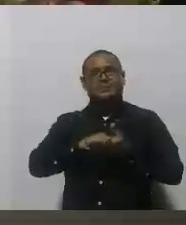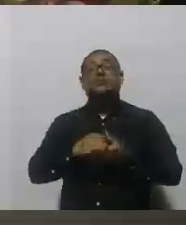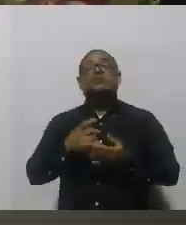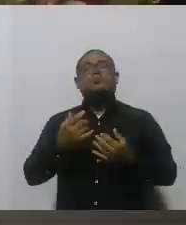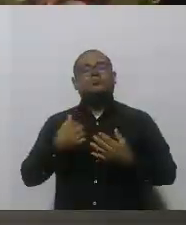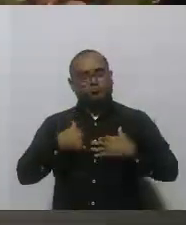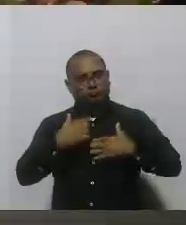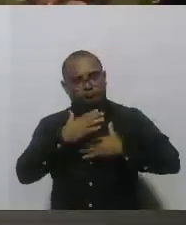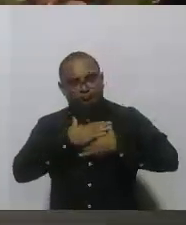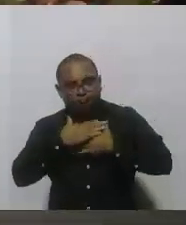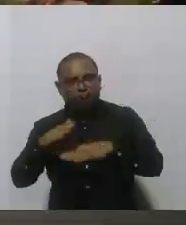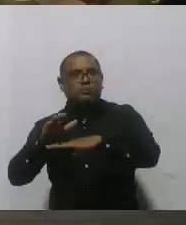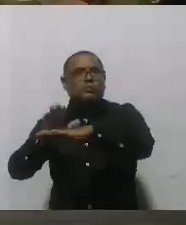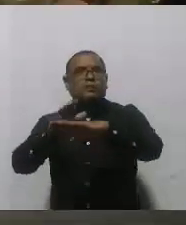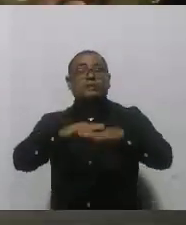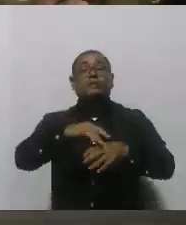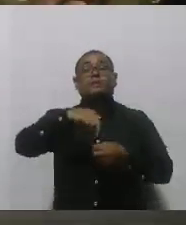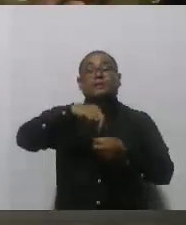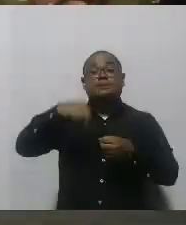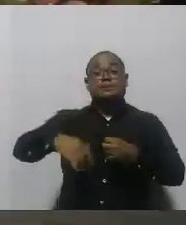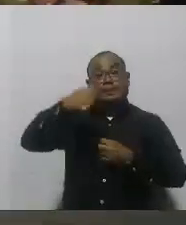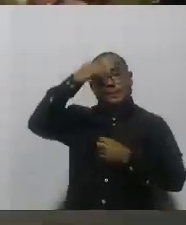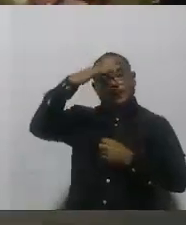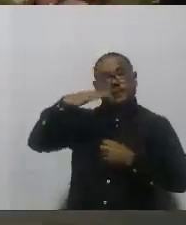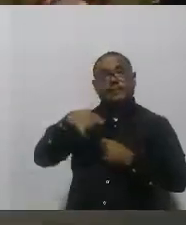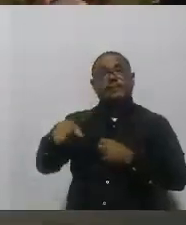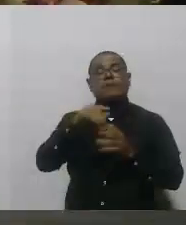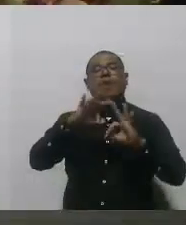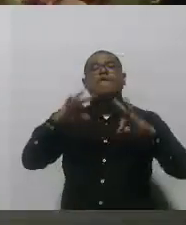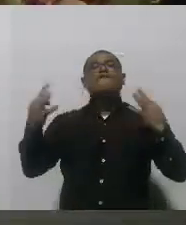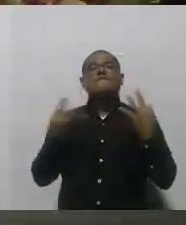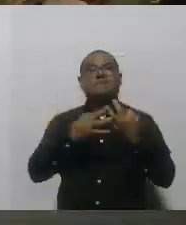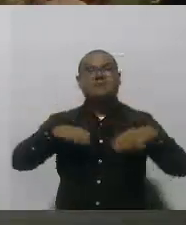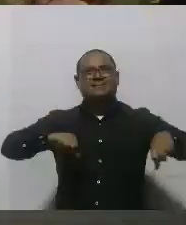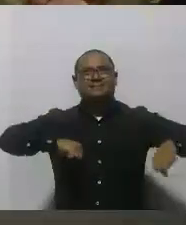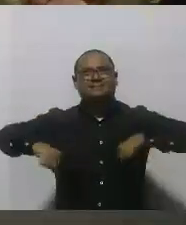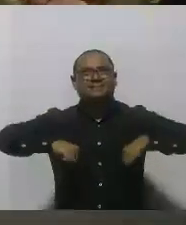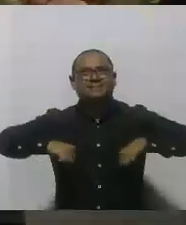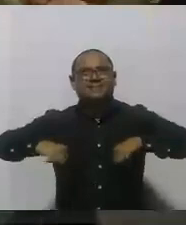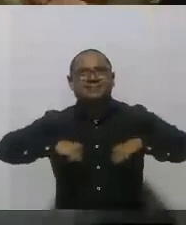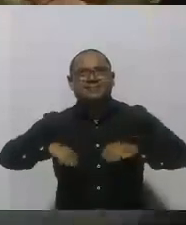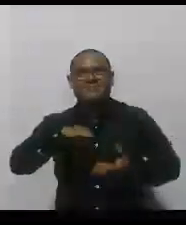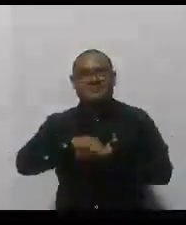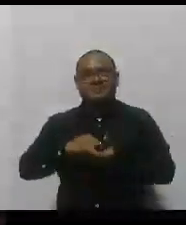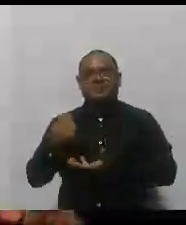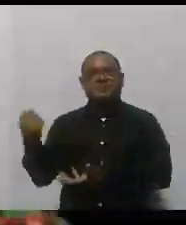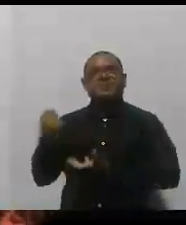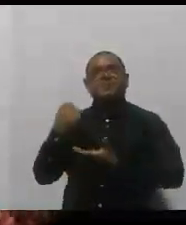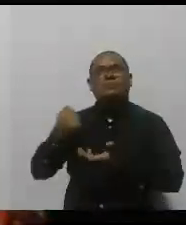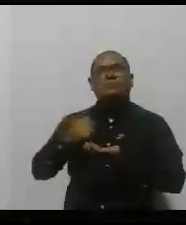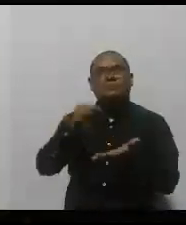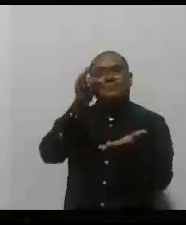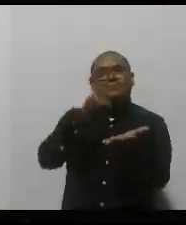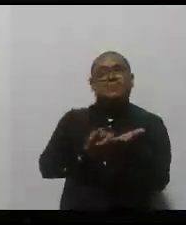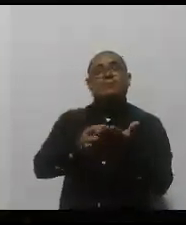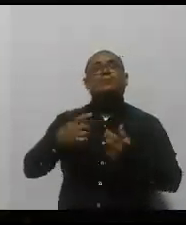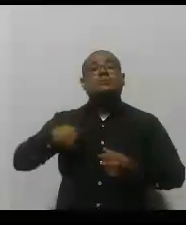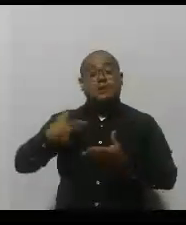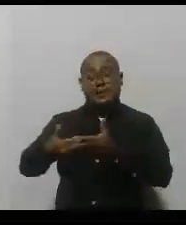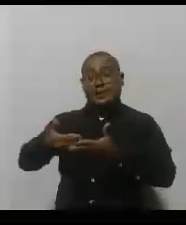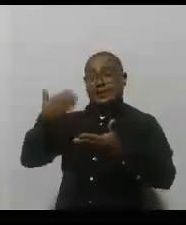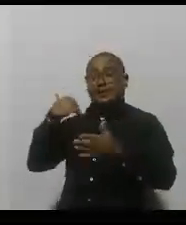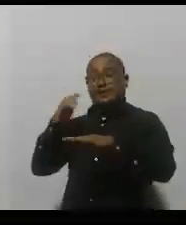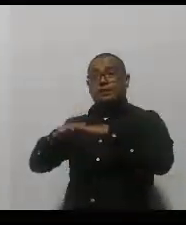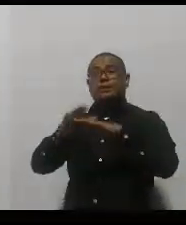a la ciudadanía cartagenera que en el programa Familias en Acción Tránsito a Renta Ciudadana pasamos de tener el año